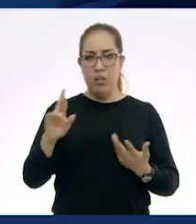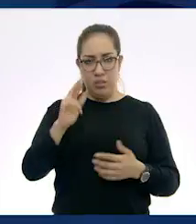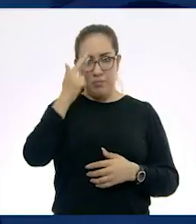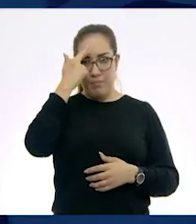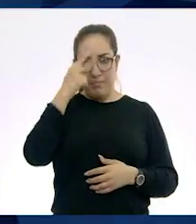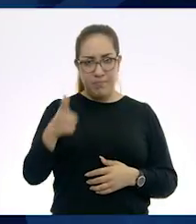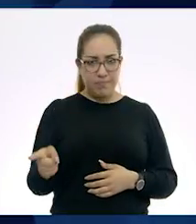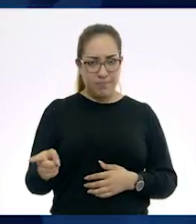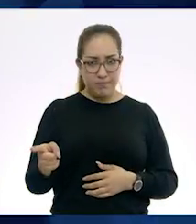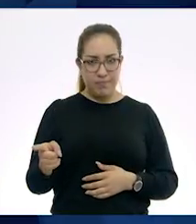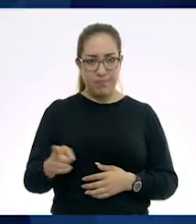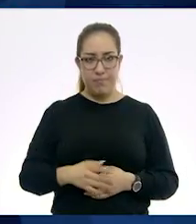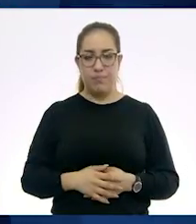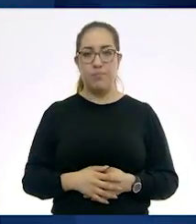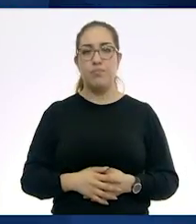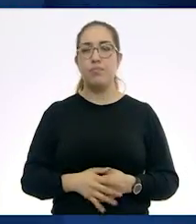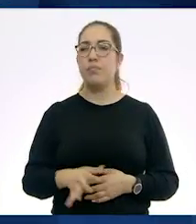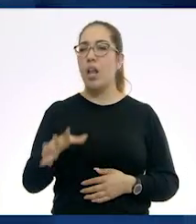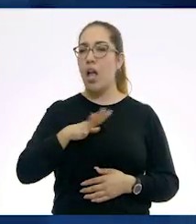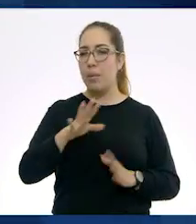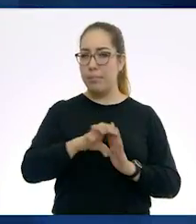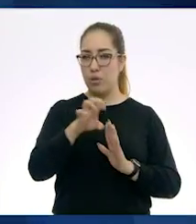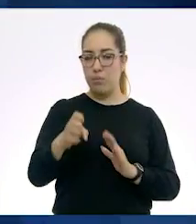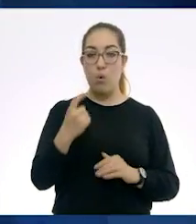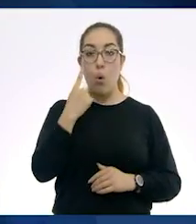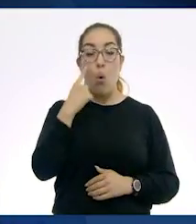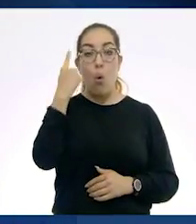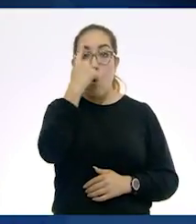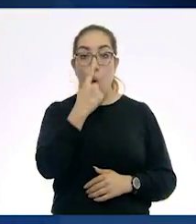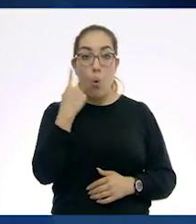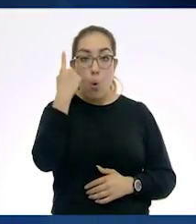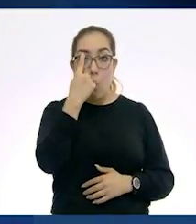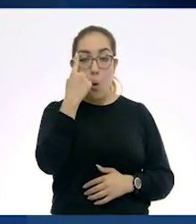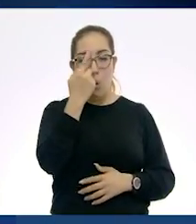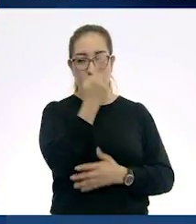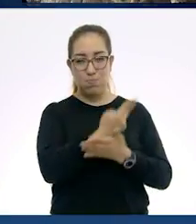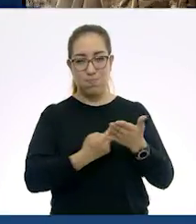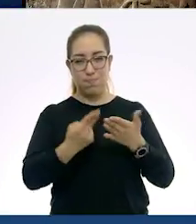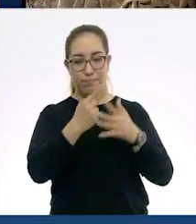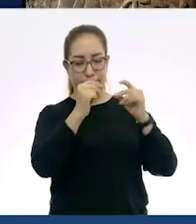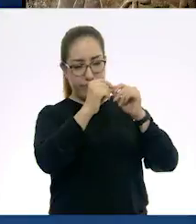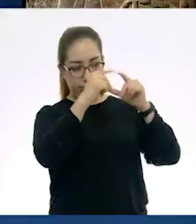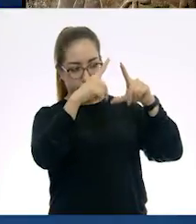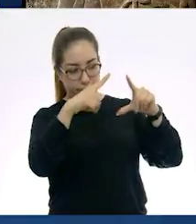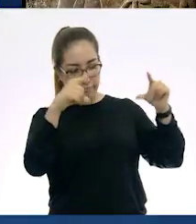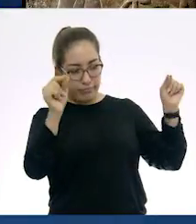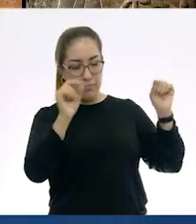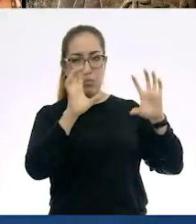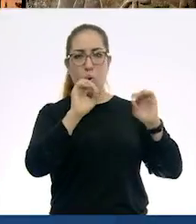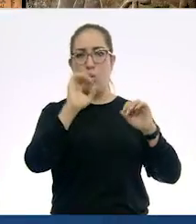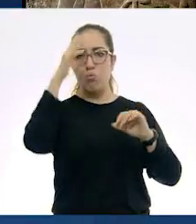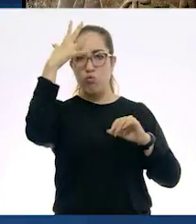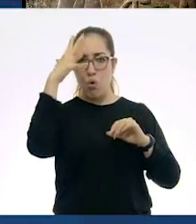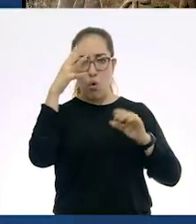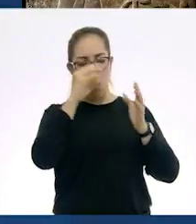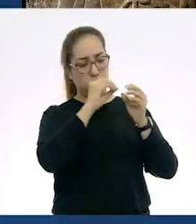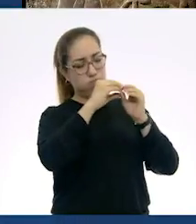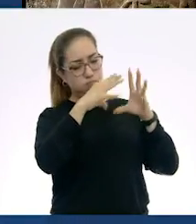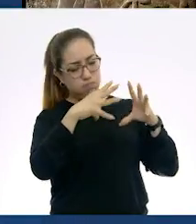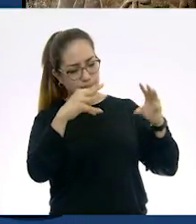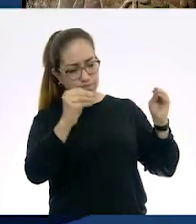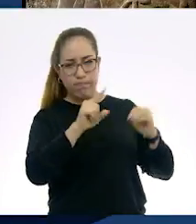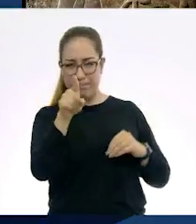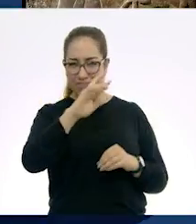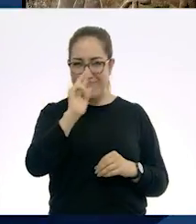tenía elementos como un ojo, a lo mejor un pajarito, algo que simbolizara el sol. ¿La